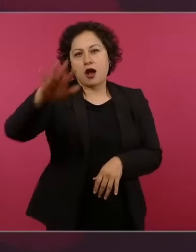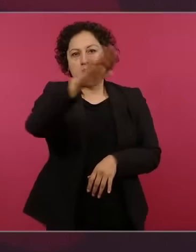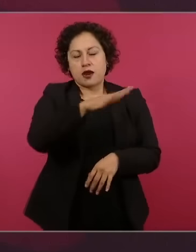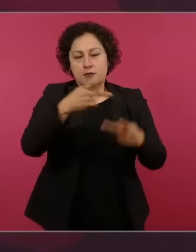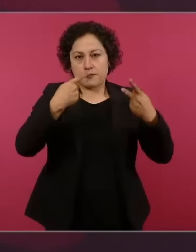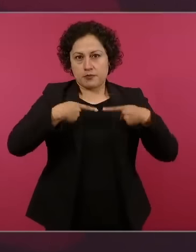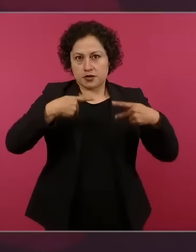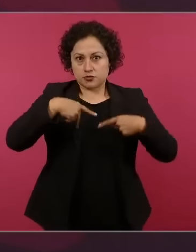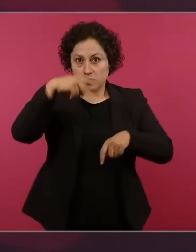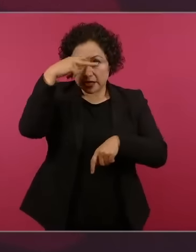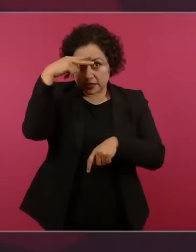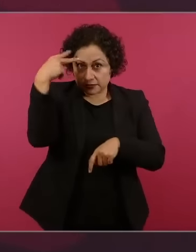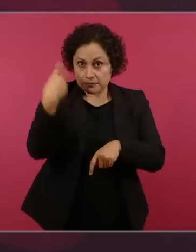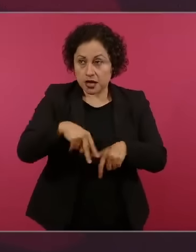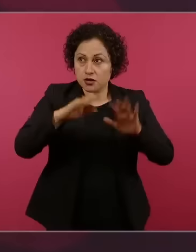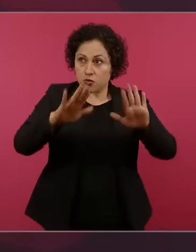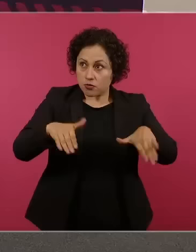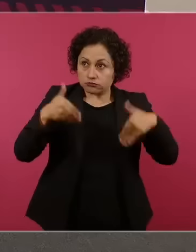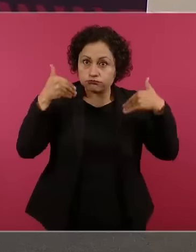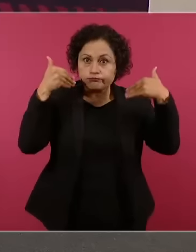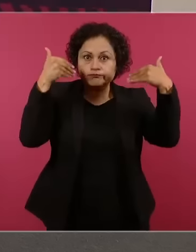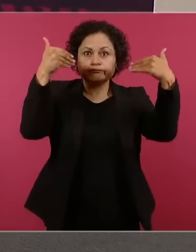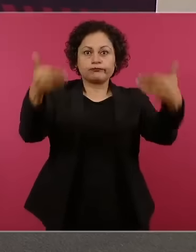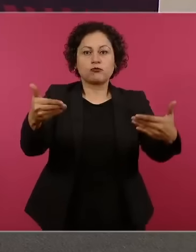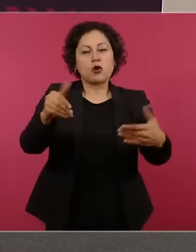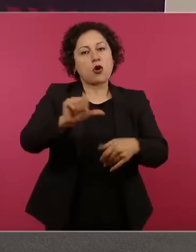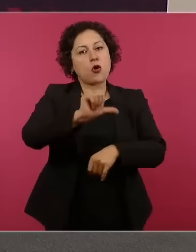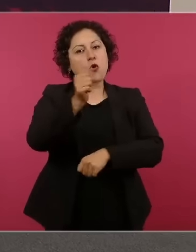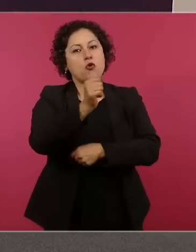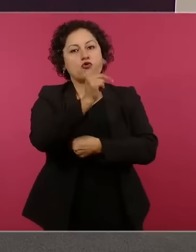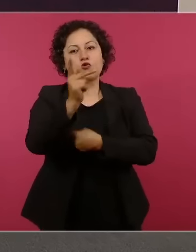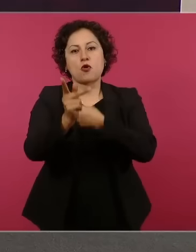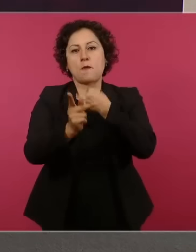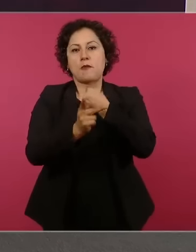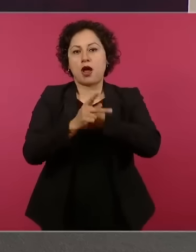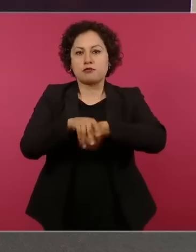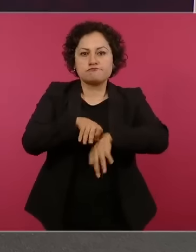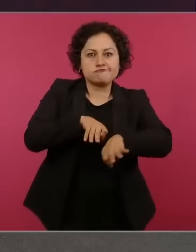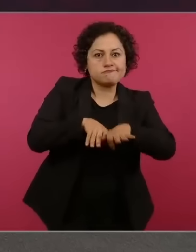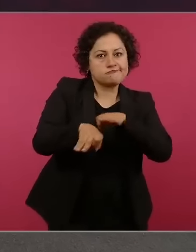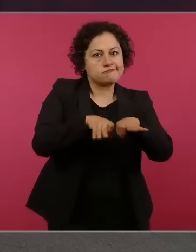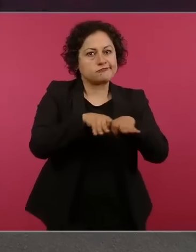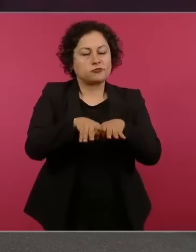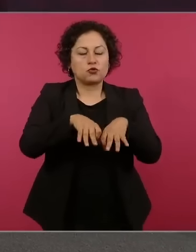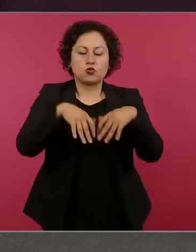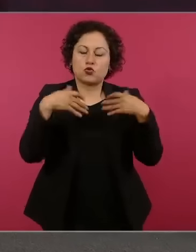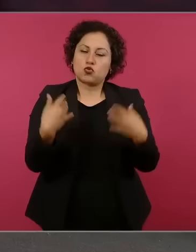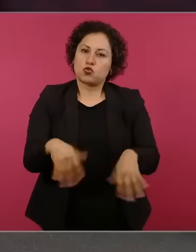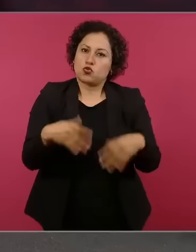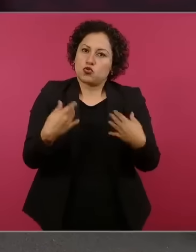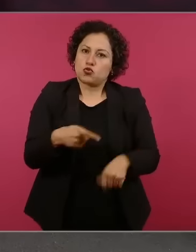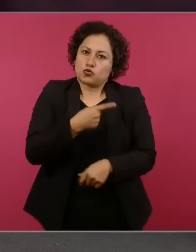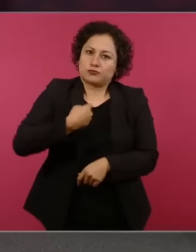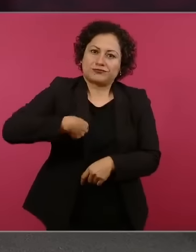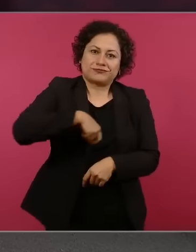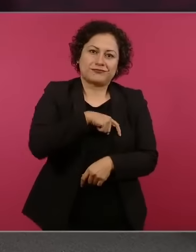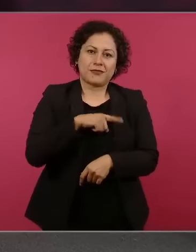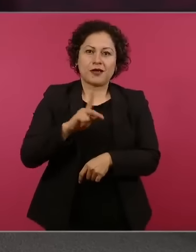son heroínas, son muy, muy, muy, muy mexicanos